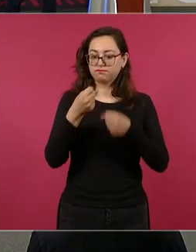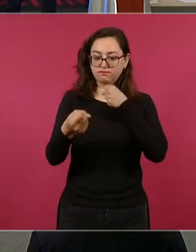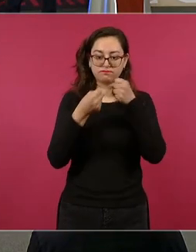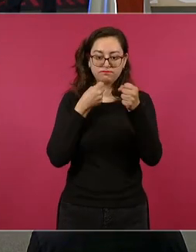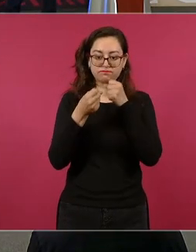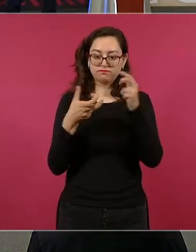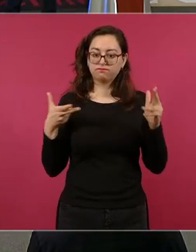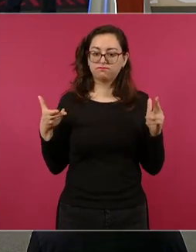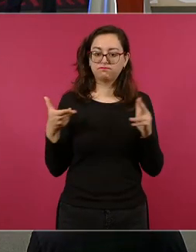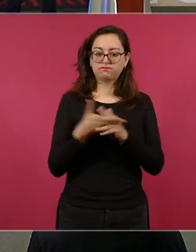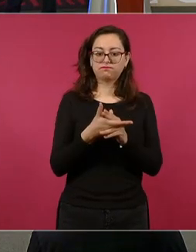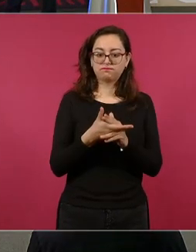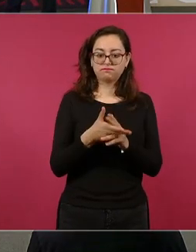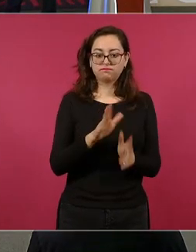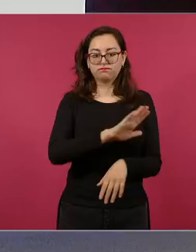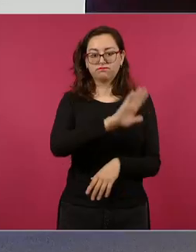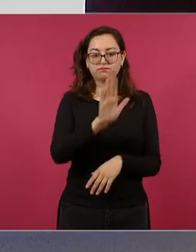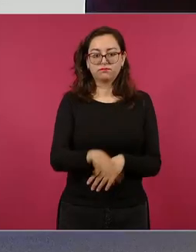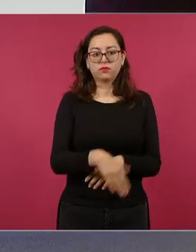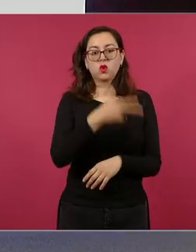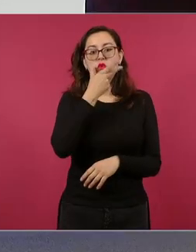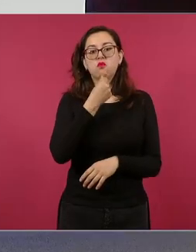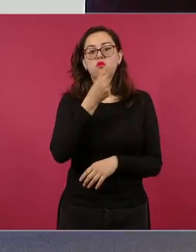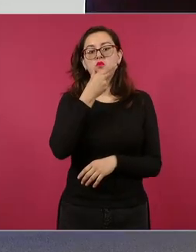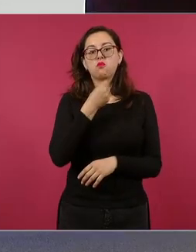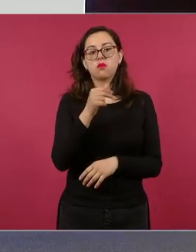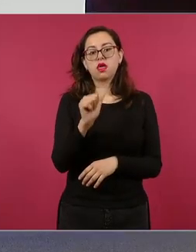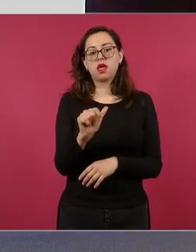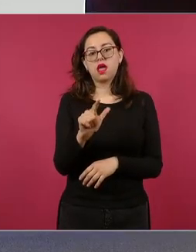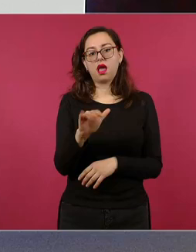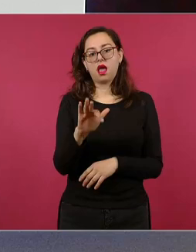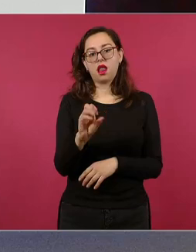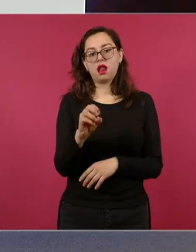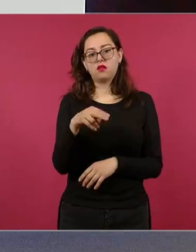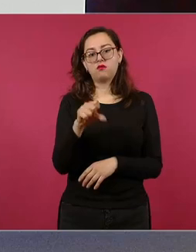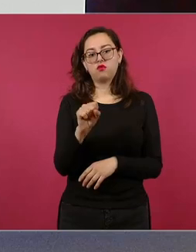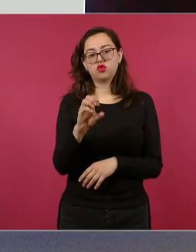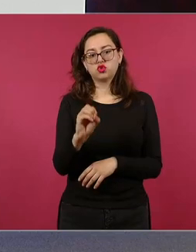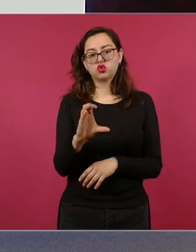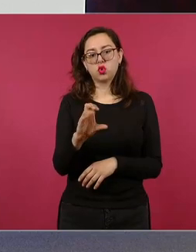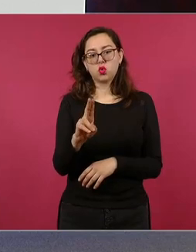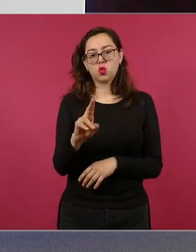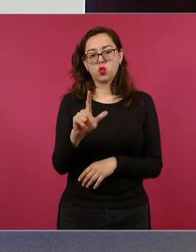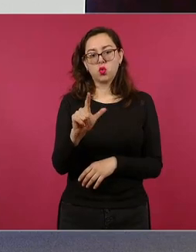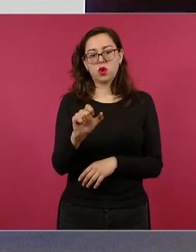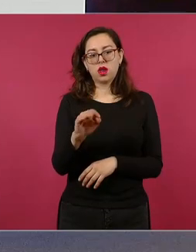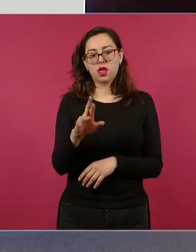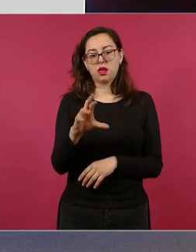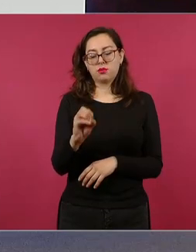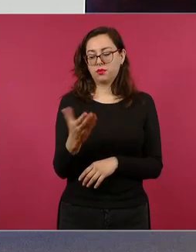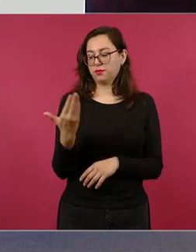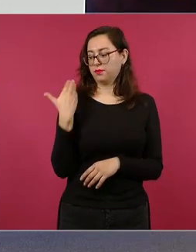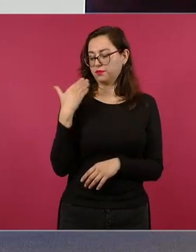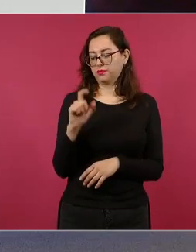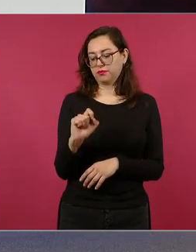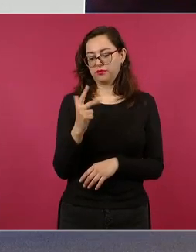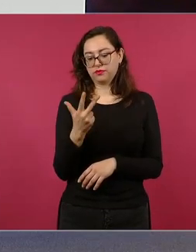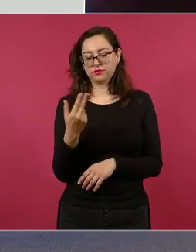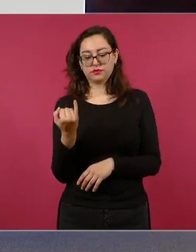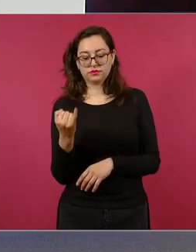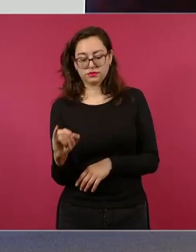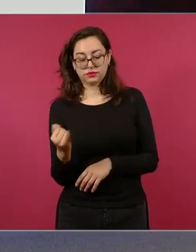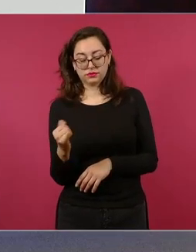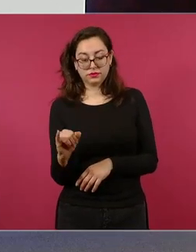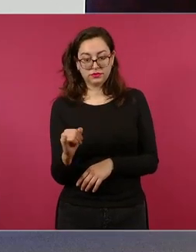Alfonso Culebro Morales, esto el día 28 de junio, cuando elementos de la Guardia Nacional